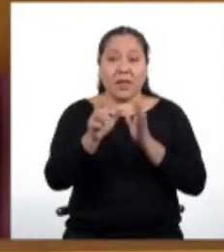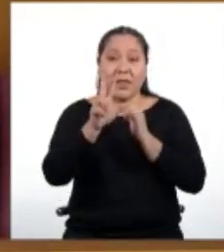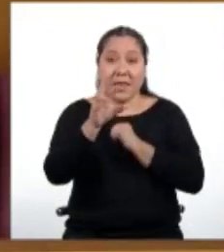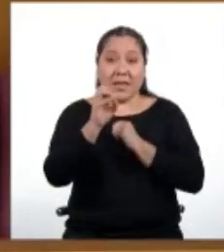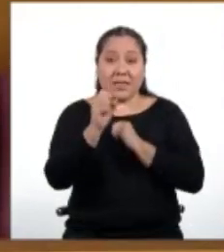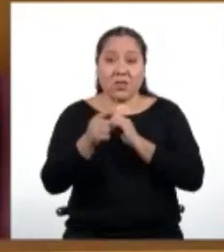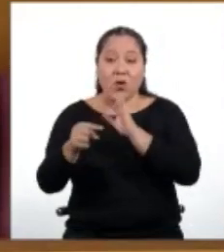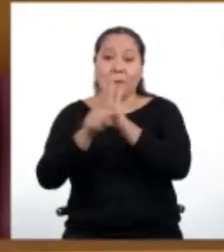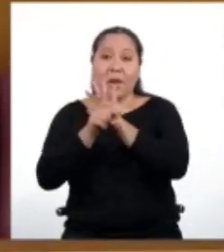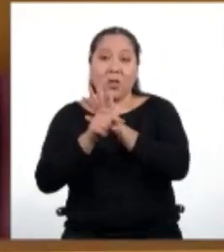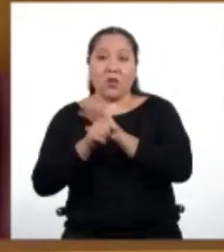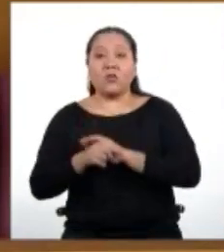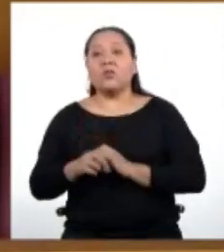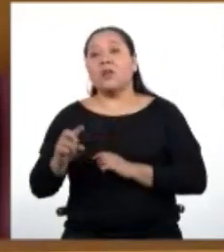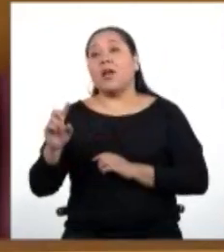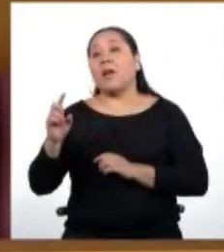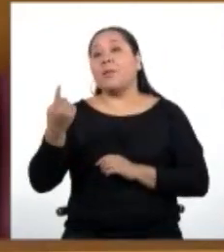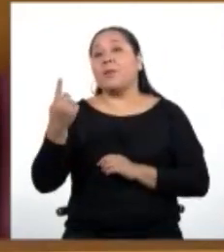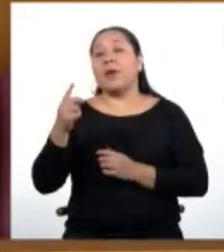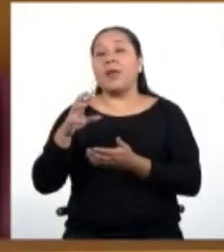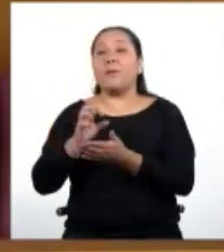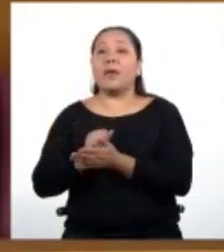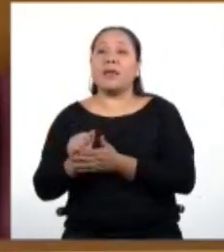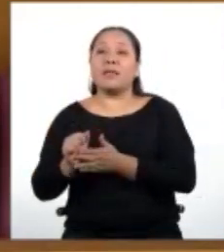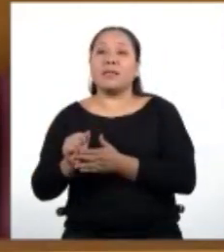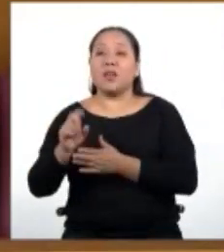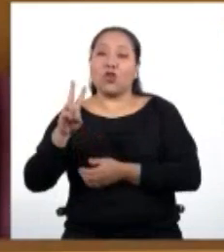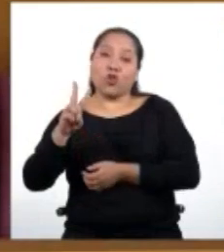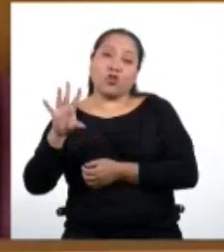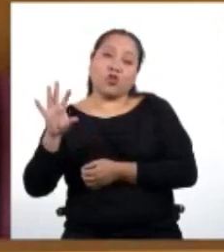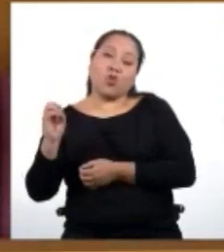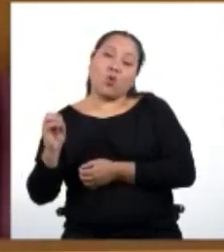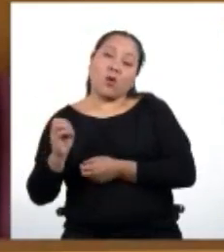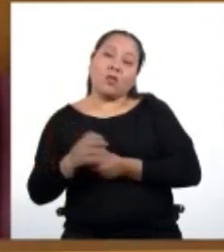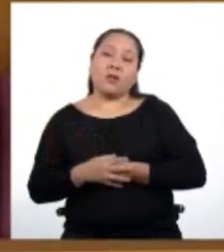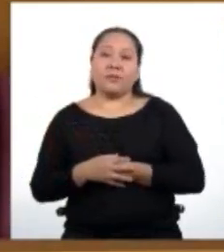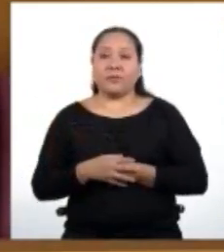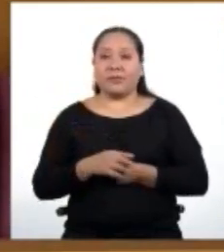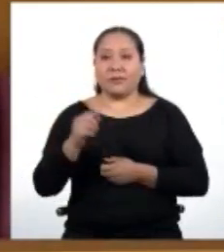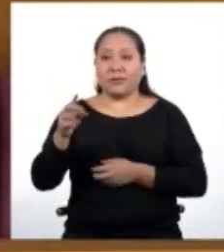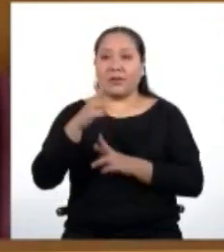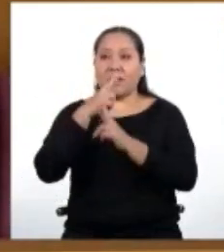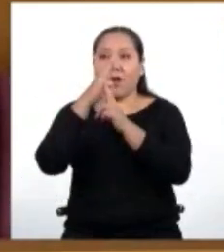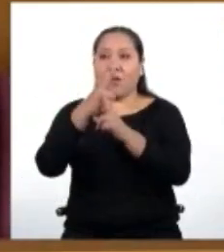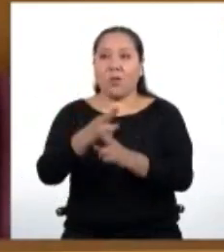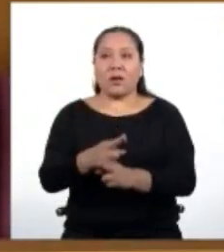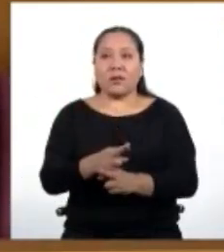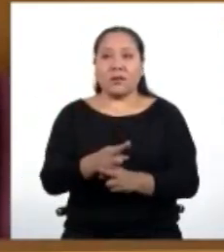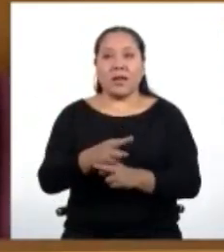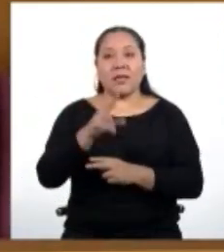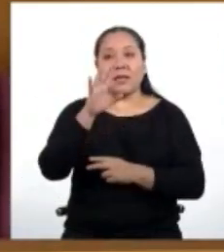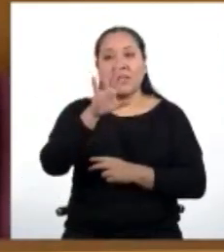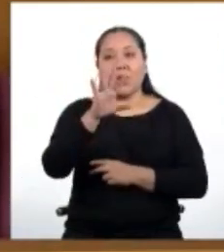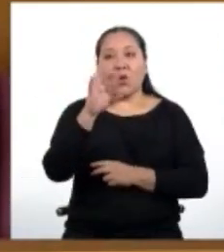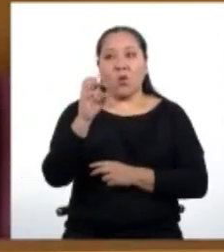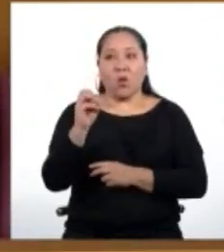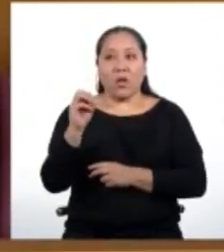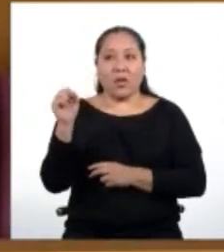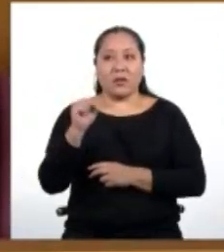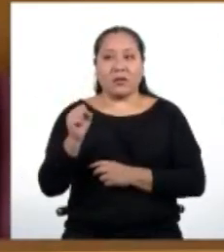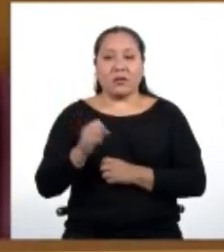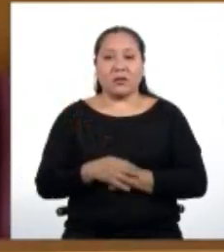menos la cantidad que ahorró el primer mes, que es 250. Y obtendremos 50 soles.